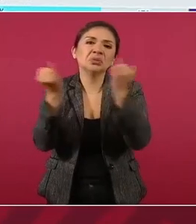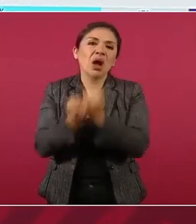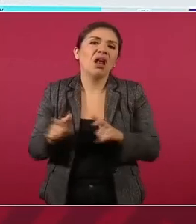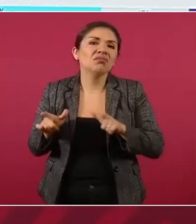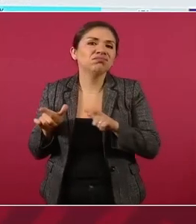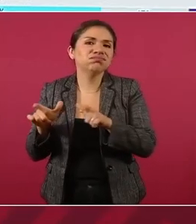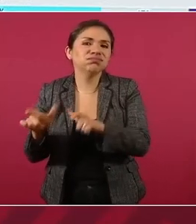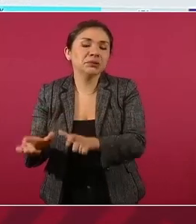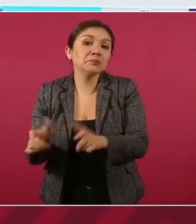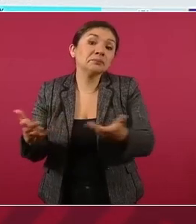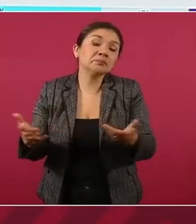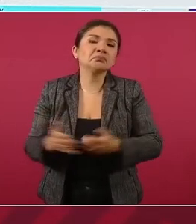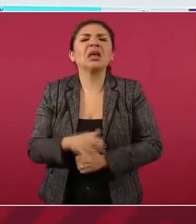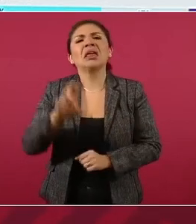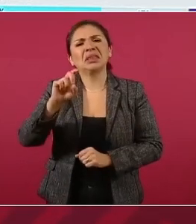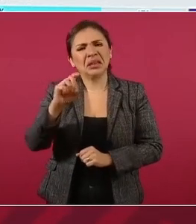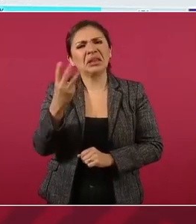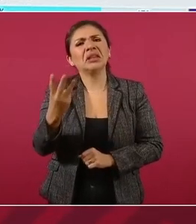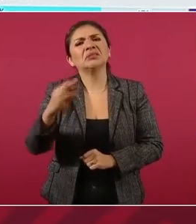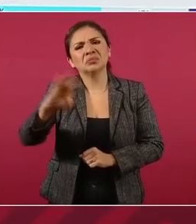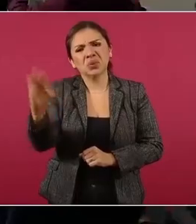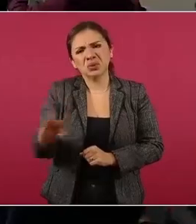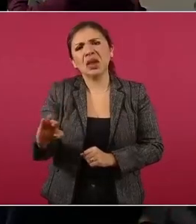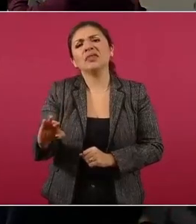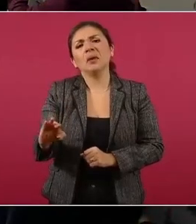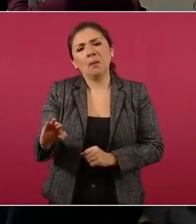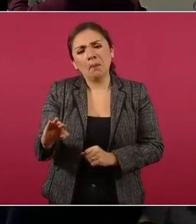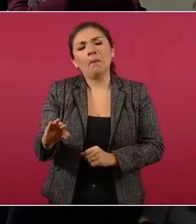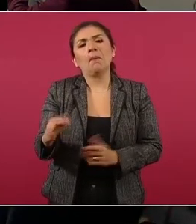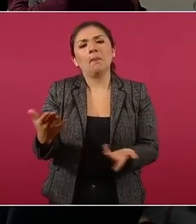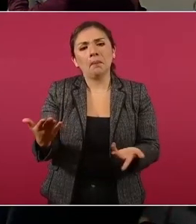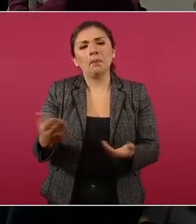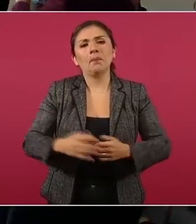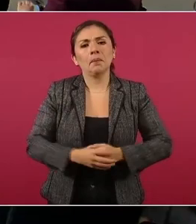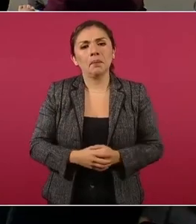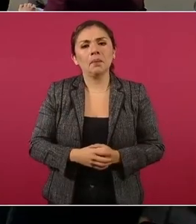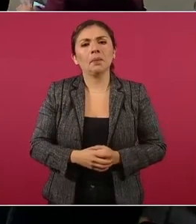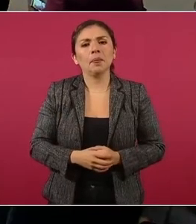Pero bueno, 33. Luego Macron